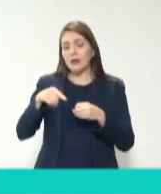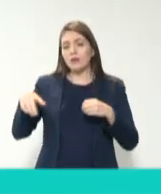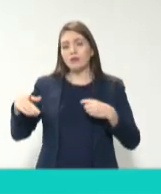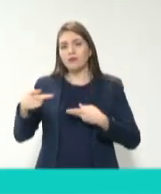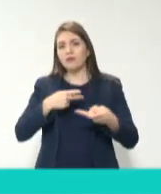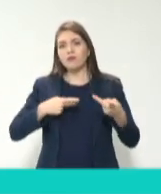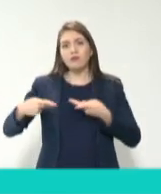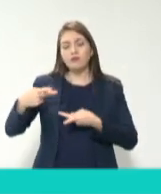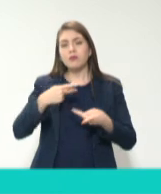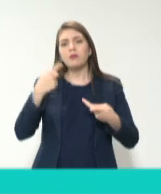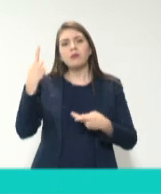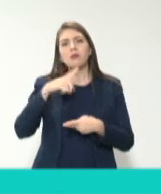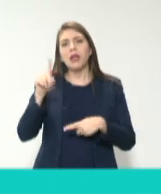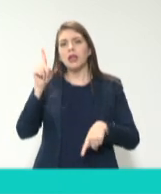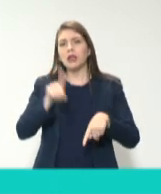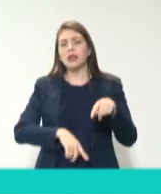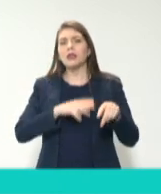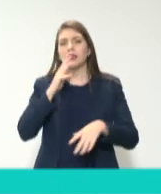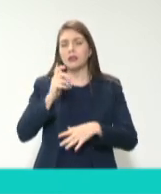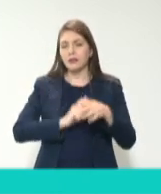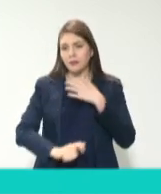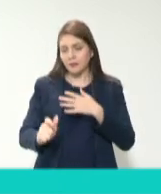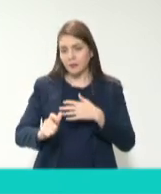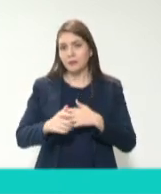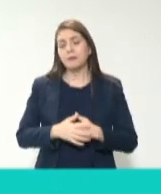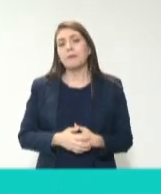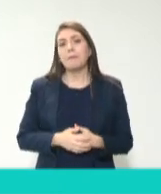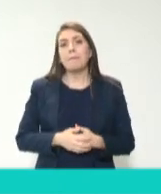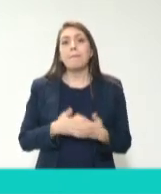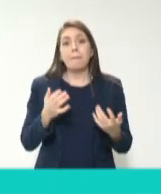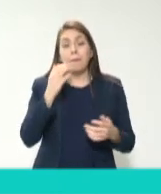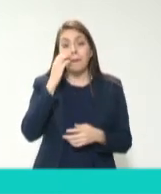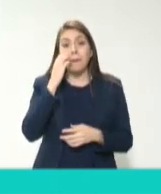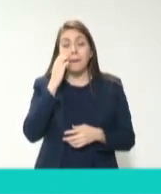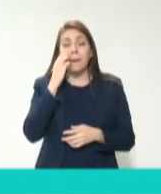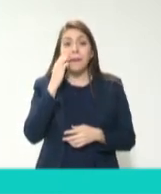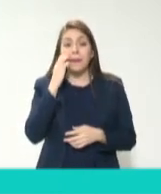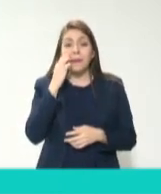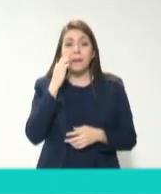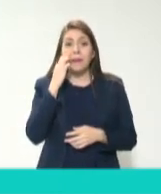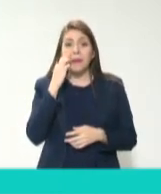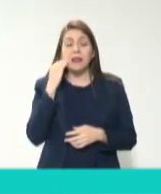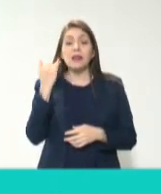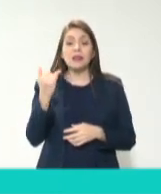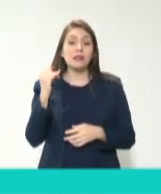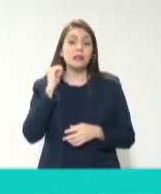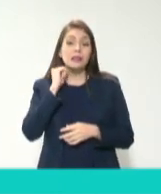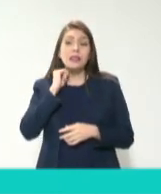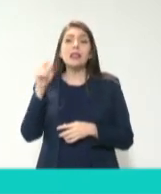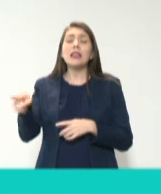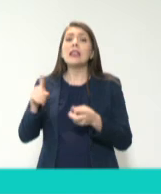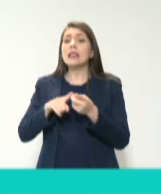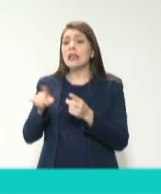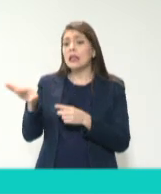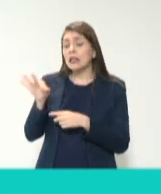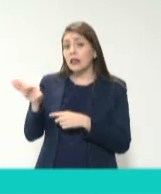senadores llegaron allí porque nosotros votamos por ellos. Entonces, ahí está también una voz ciudadana de